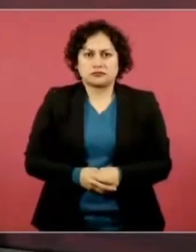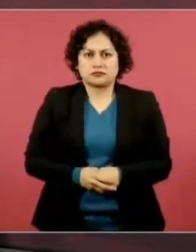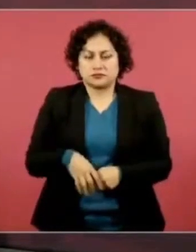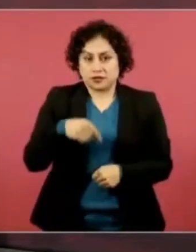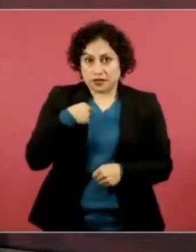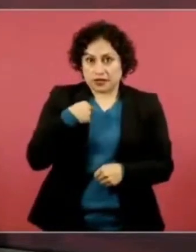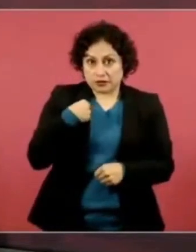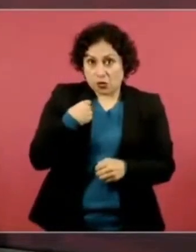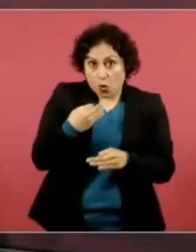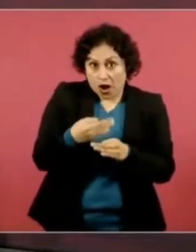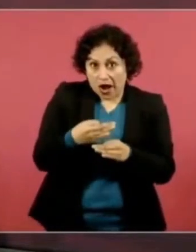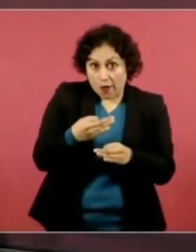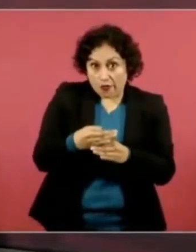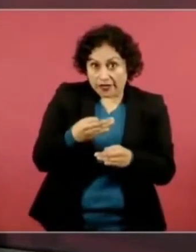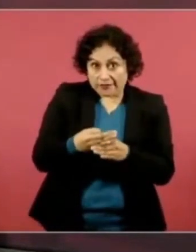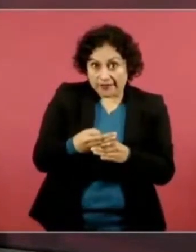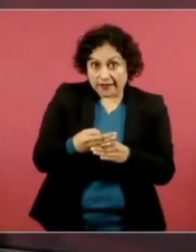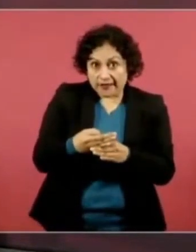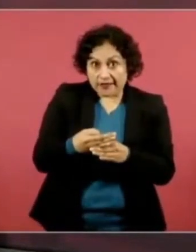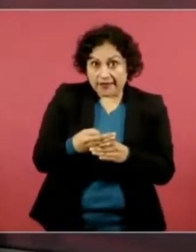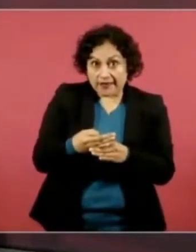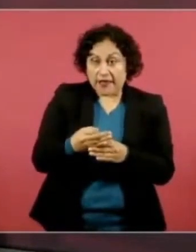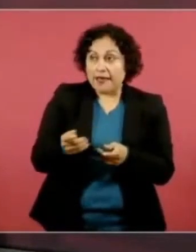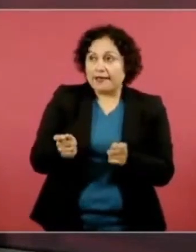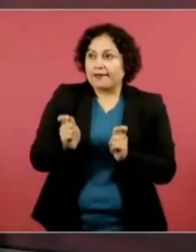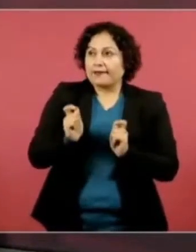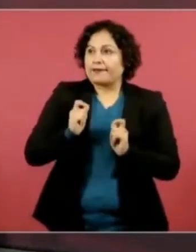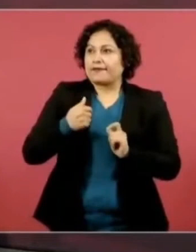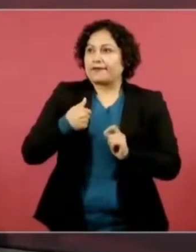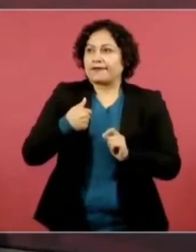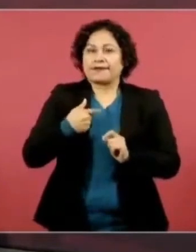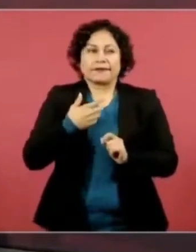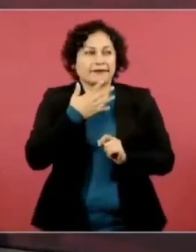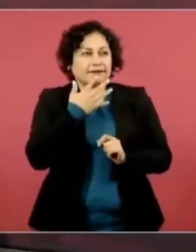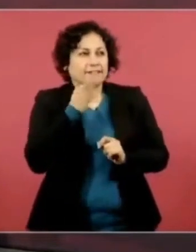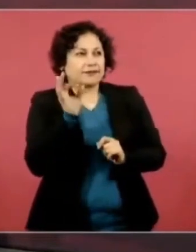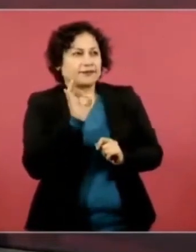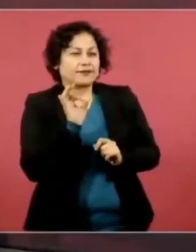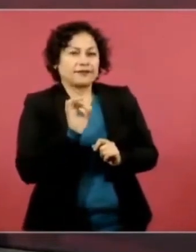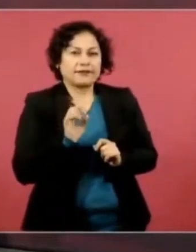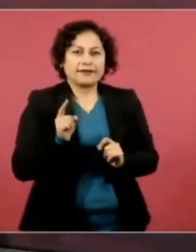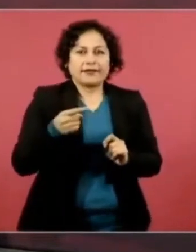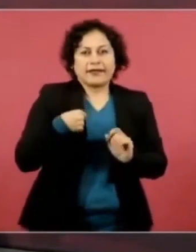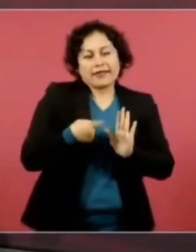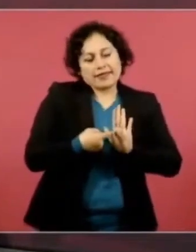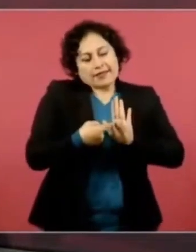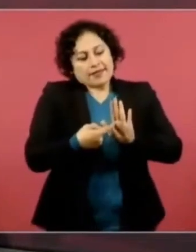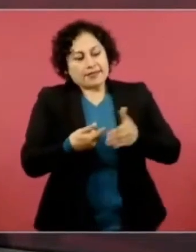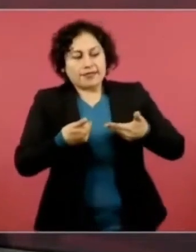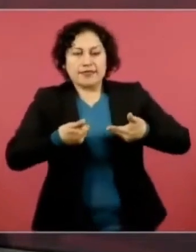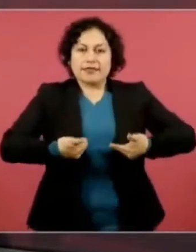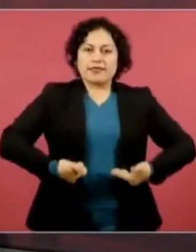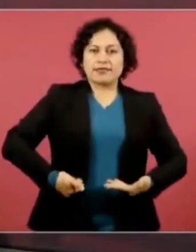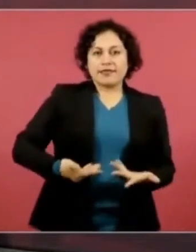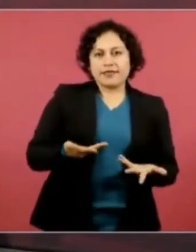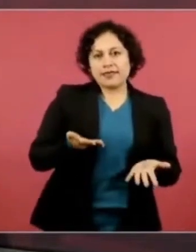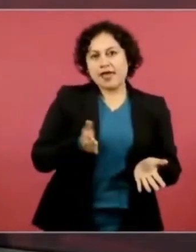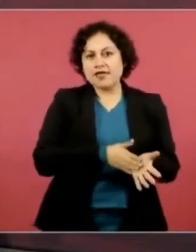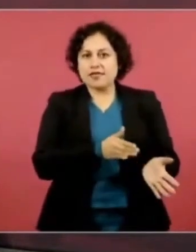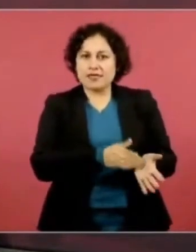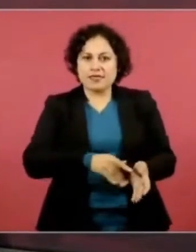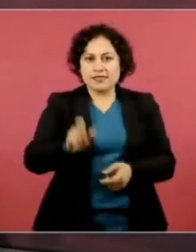no soy teórico, vengo de luchar con la gente y tengo convicciones y tengo principios.